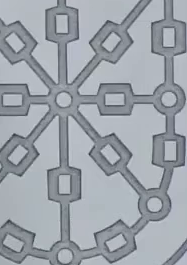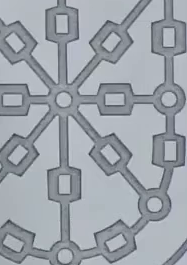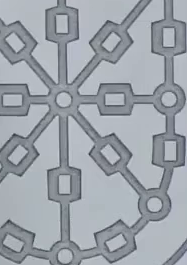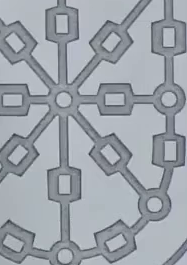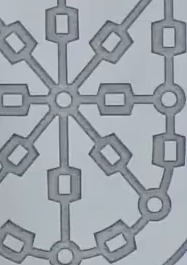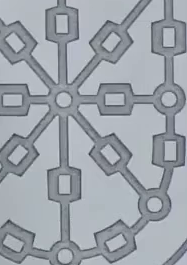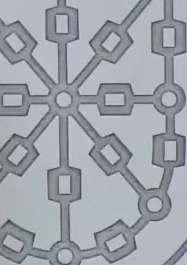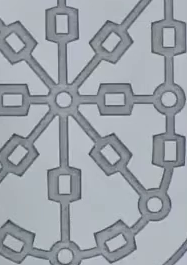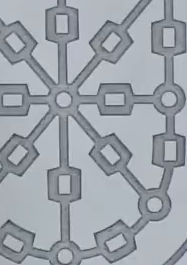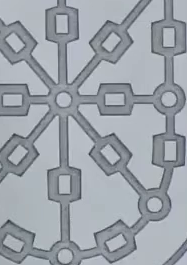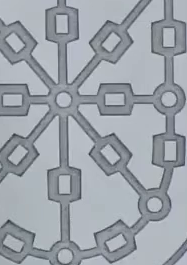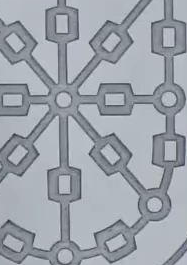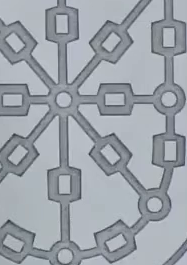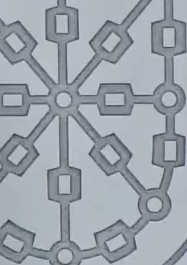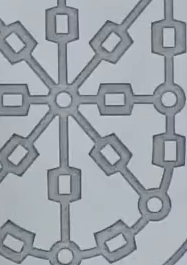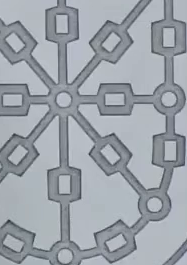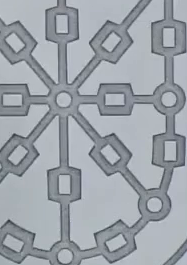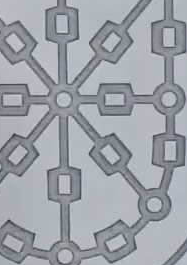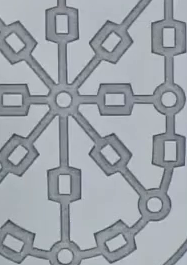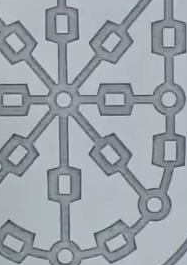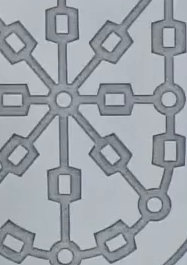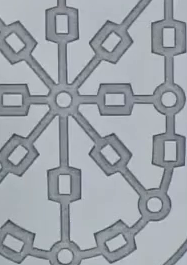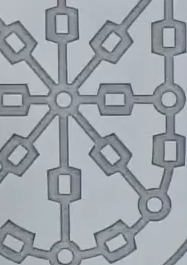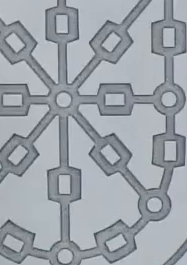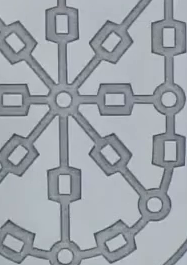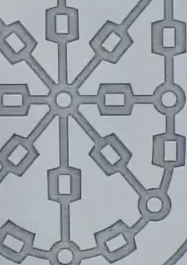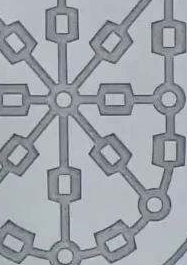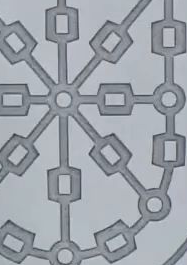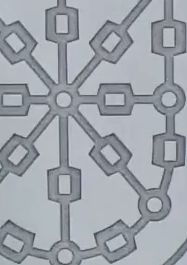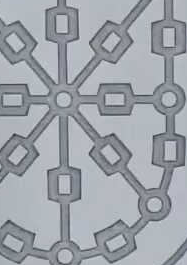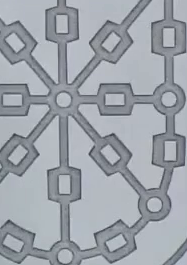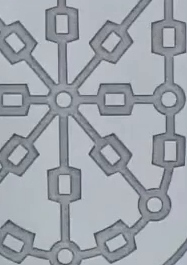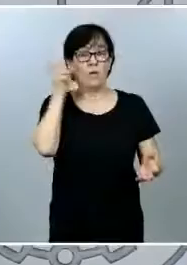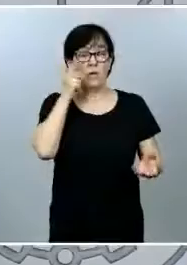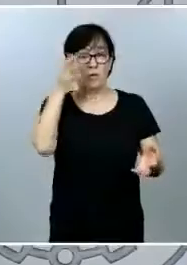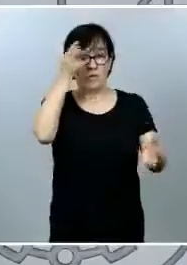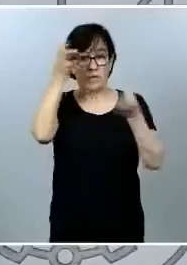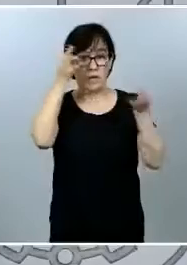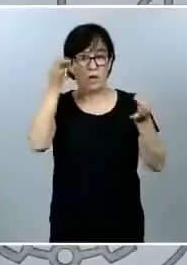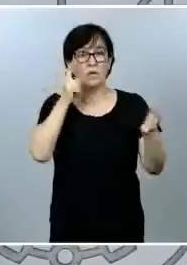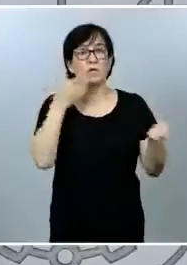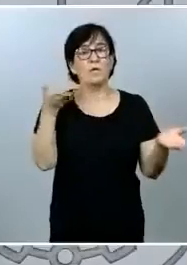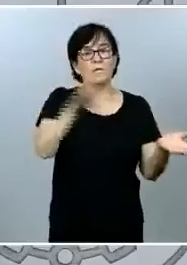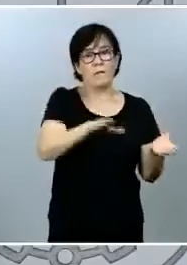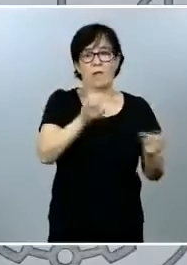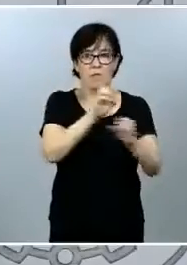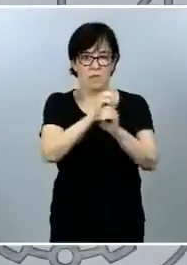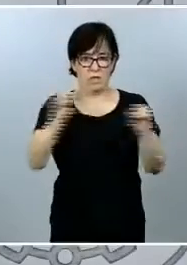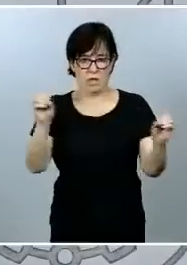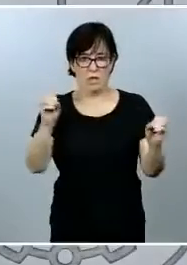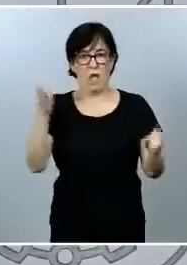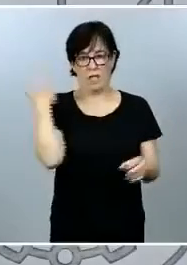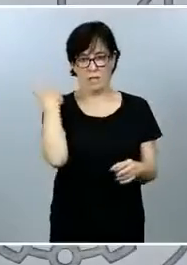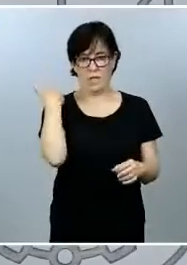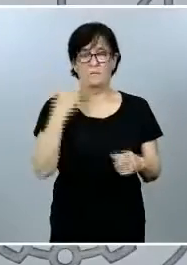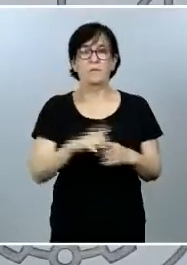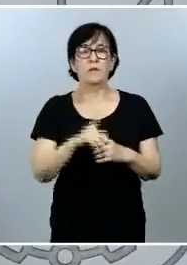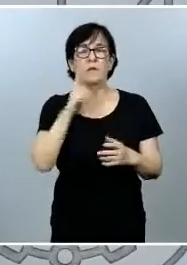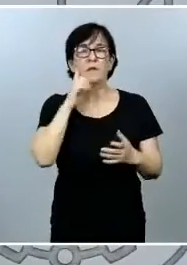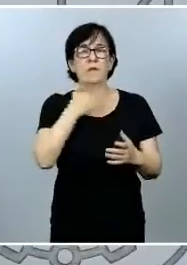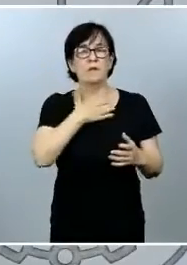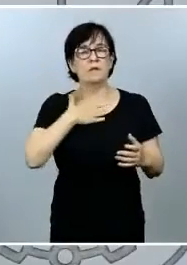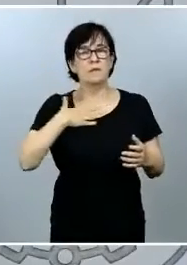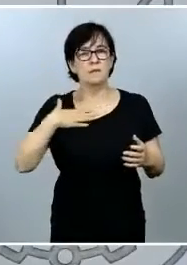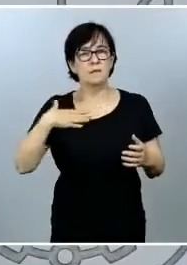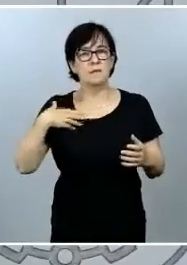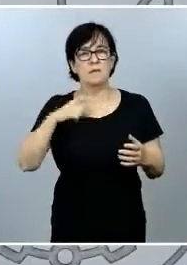recordar que un paso en falso puede tener consecuencias indeseables y, por tanto, ahora, más que nunca, como repetimos hasta la